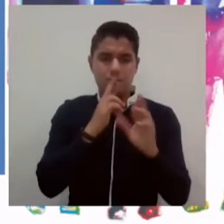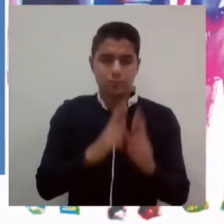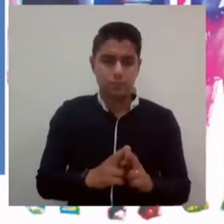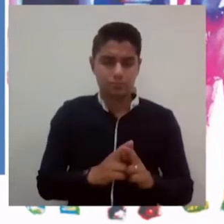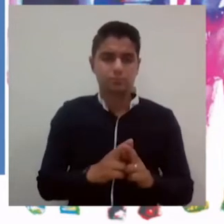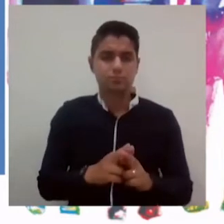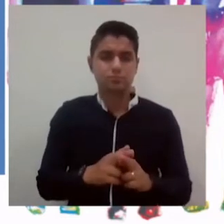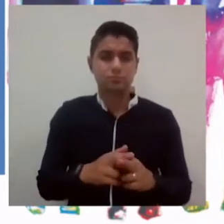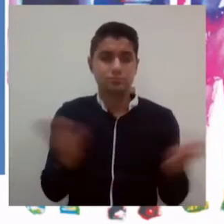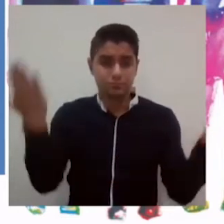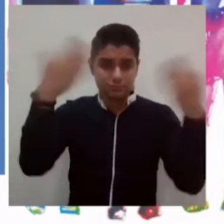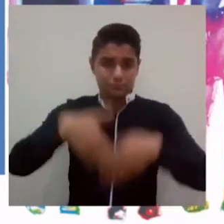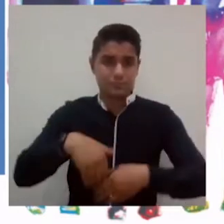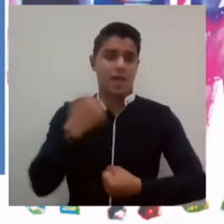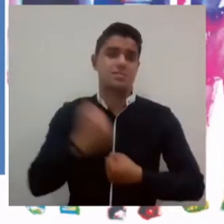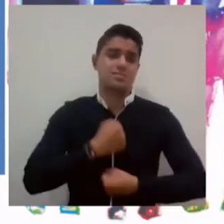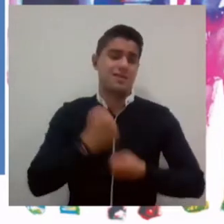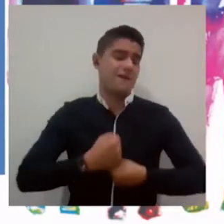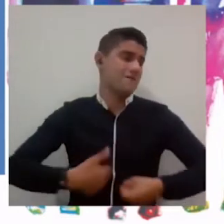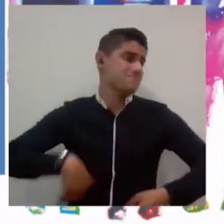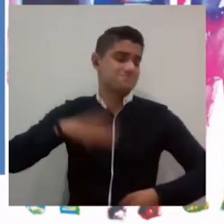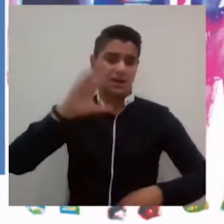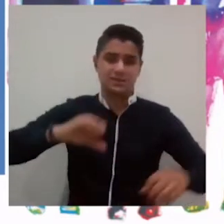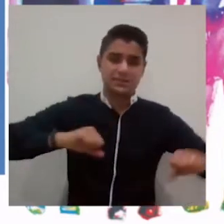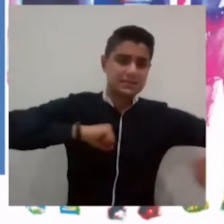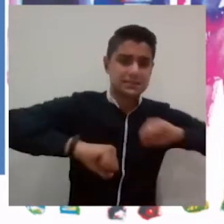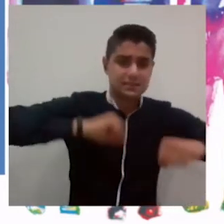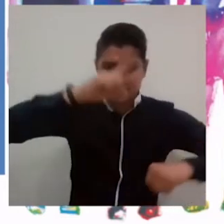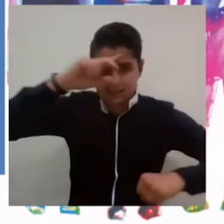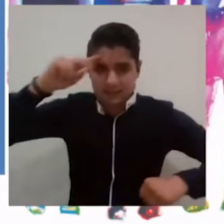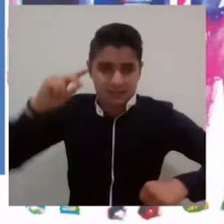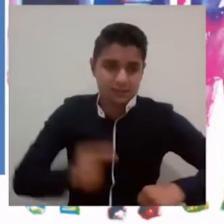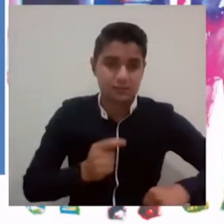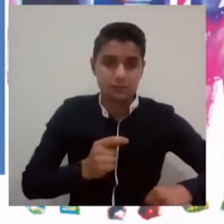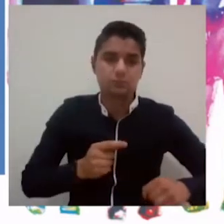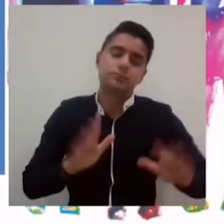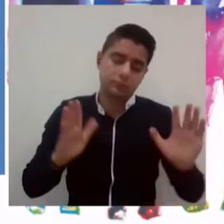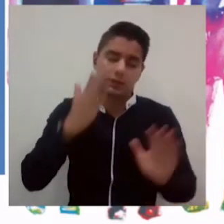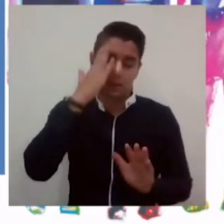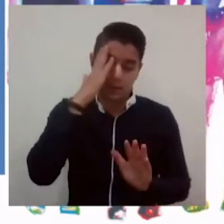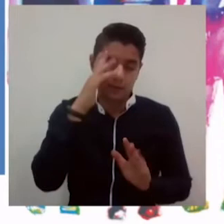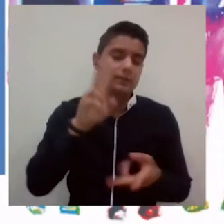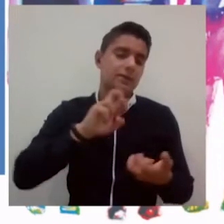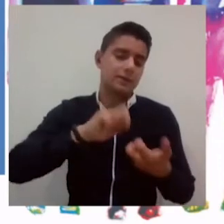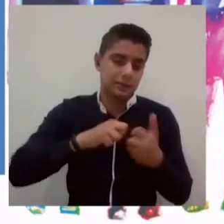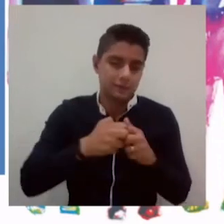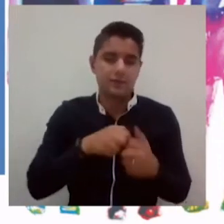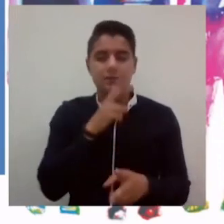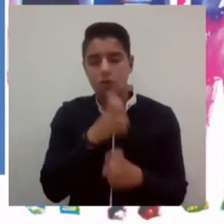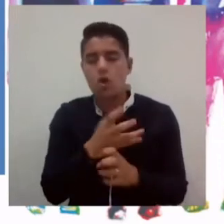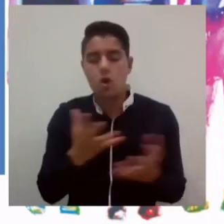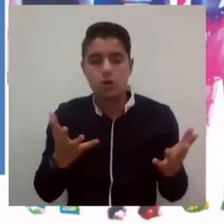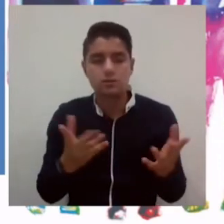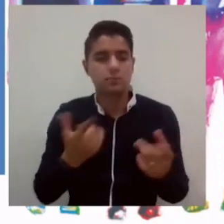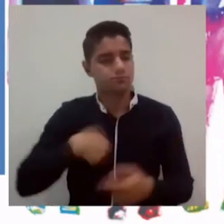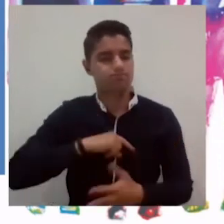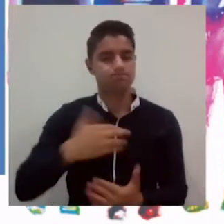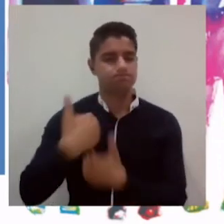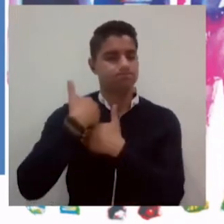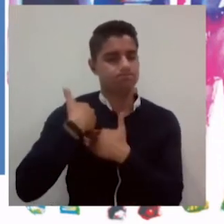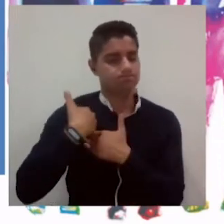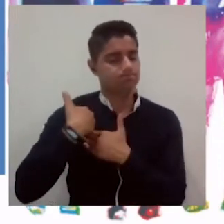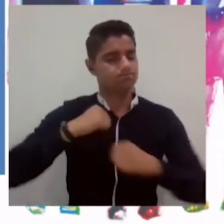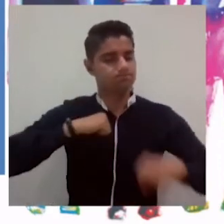Y si bien reconocemos que hemos tenido algunas dificultades, las enfrentamos con responsabilidad, siempre pensando en el bienestar de los estudiantes.